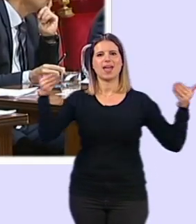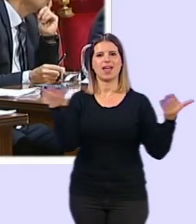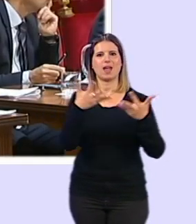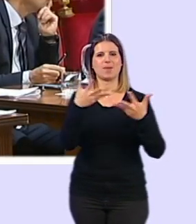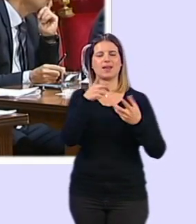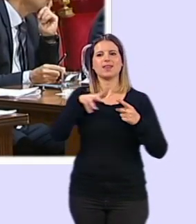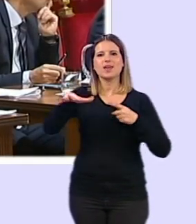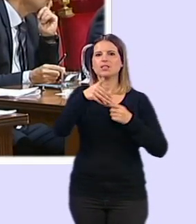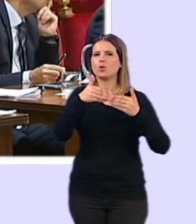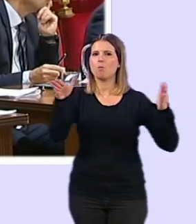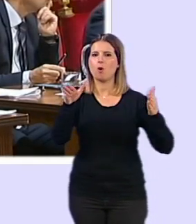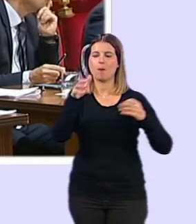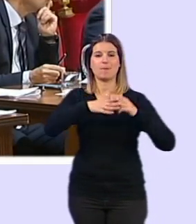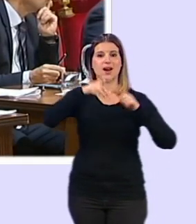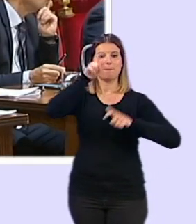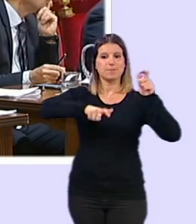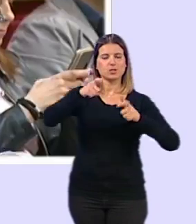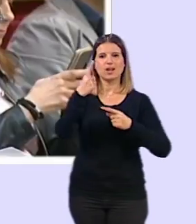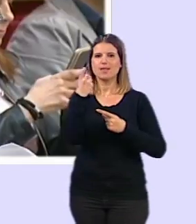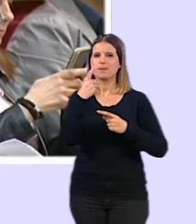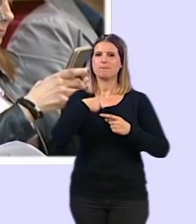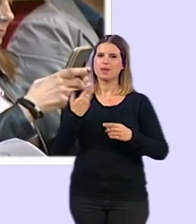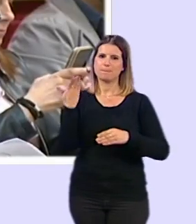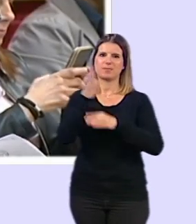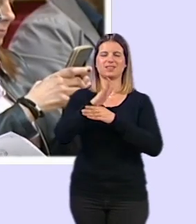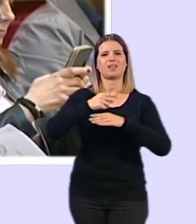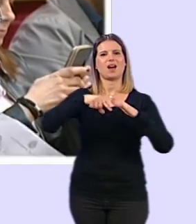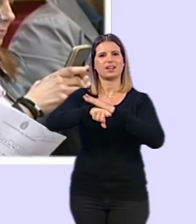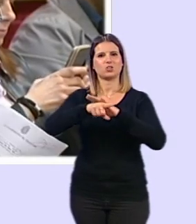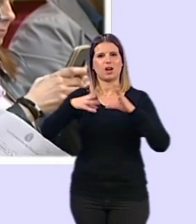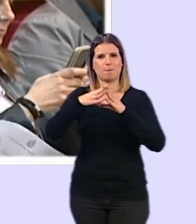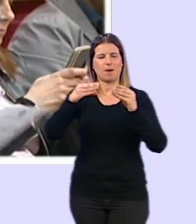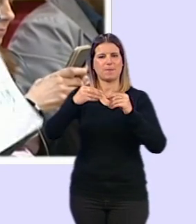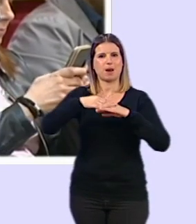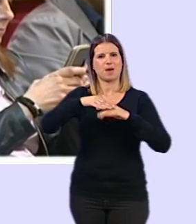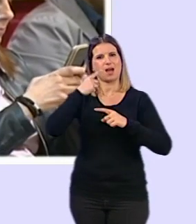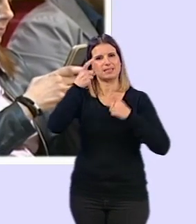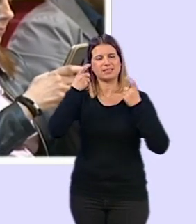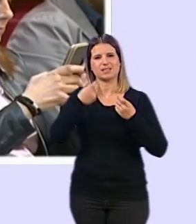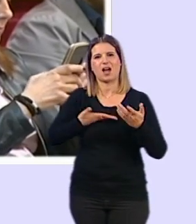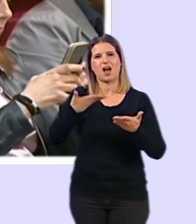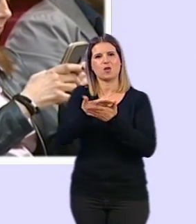que las familias que lo precisen puedan iniciar los trámites y acogerse a las ayudas municipales, según comentan.